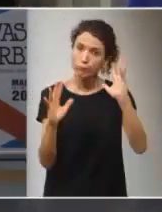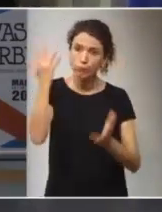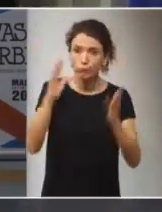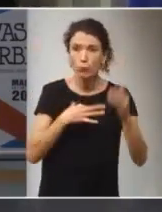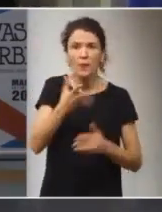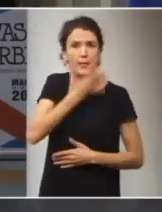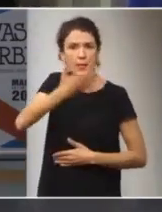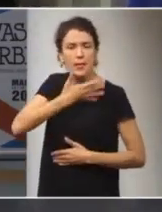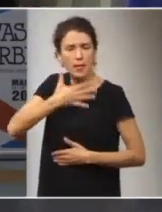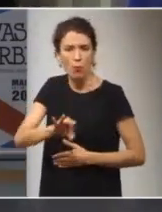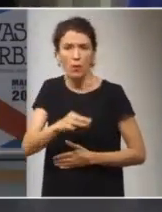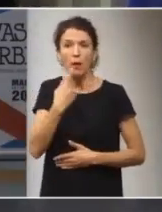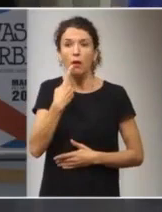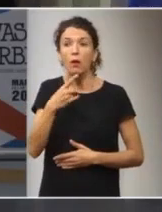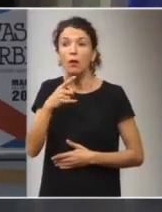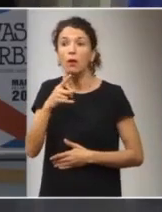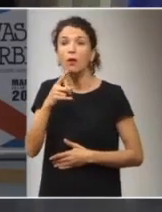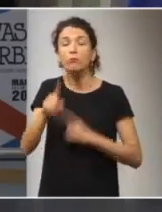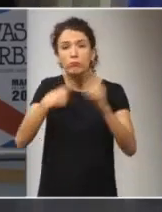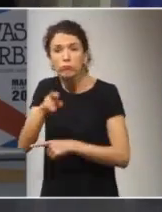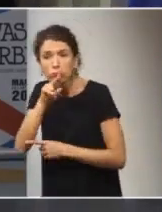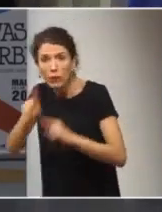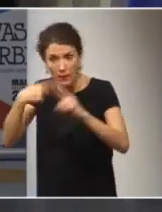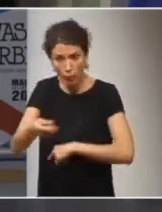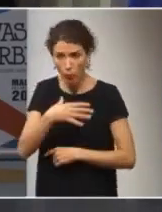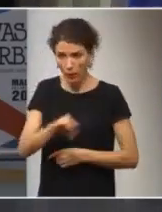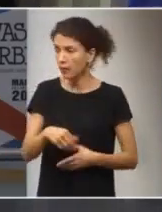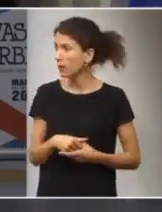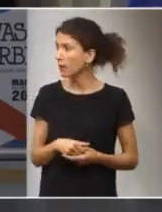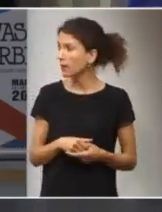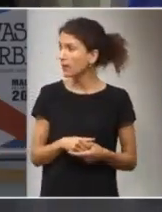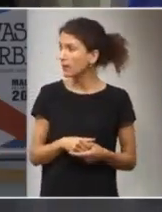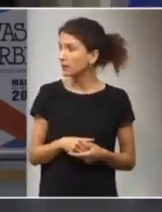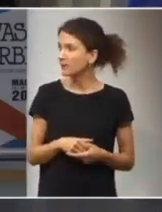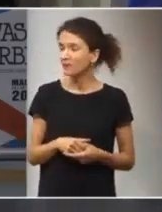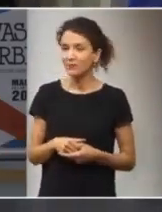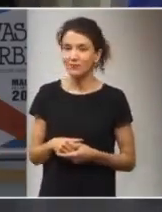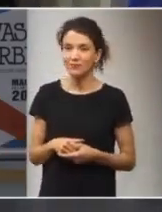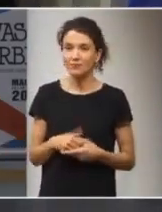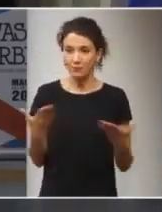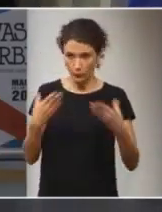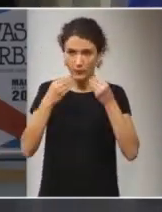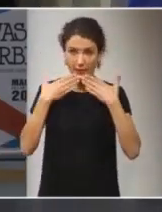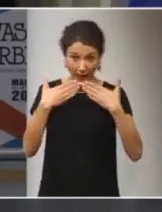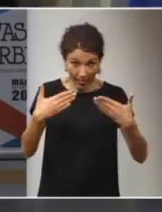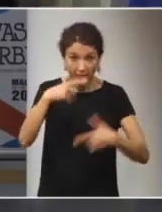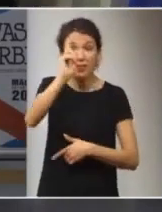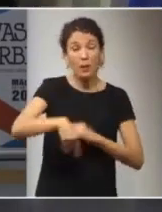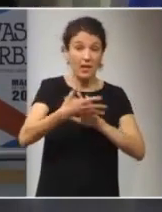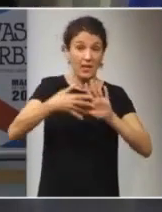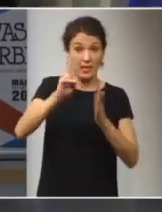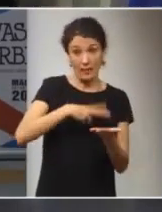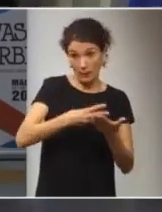con los signos, antes que los que hablan con la boca. Así que muchas gracias también a las